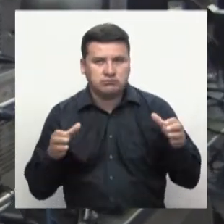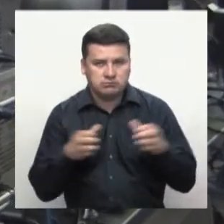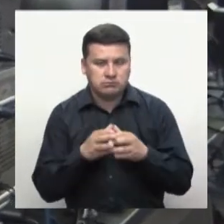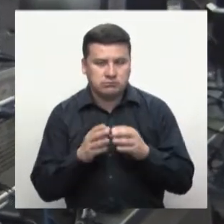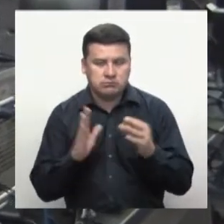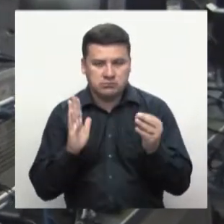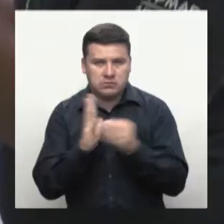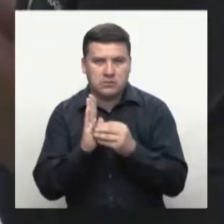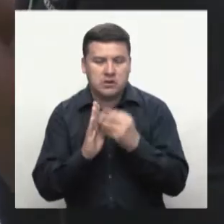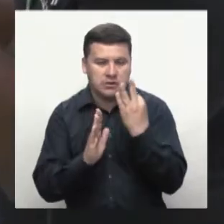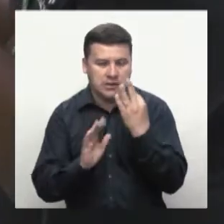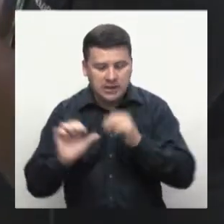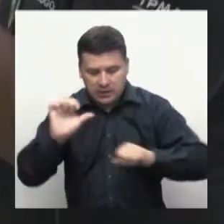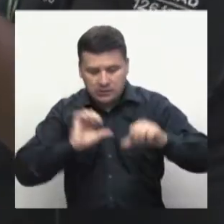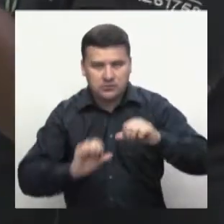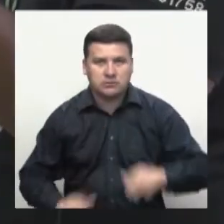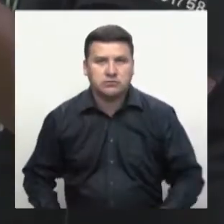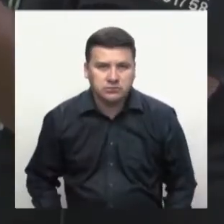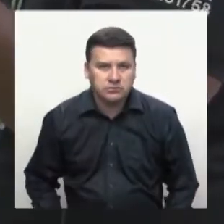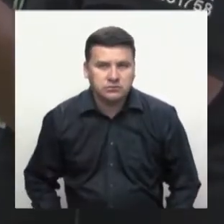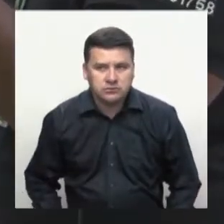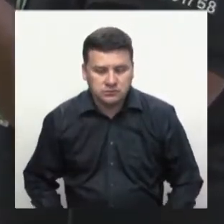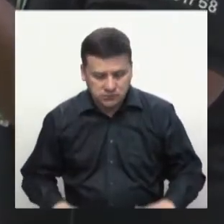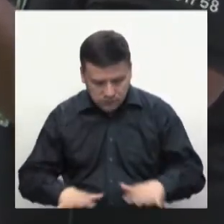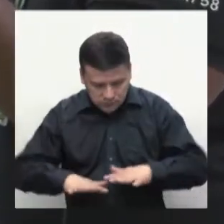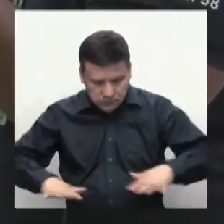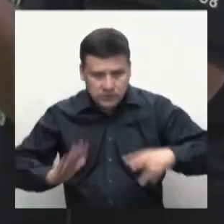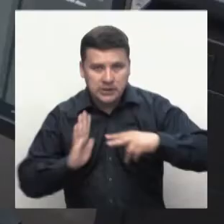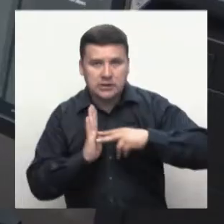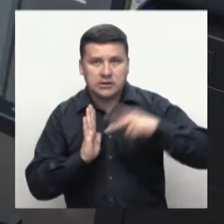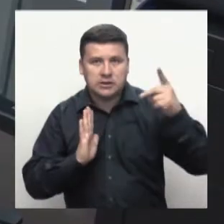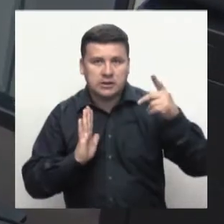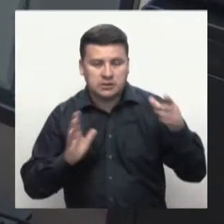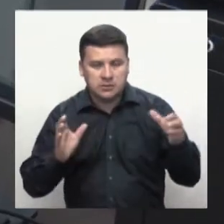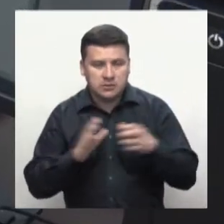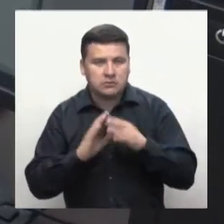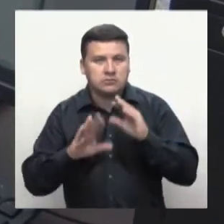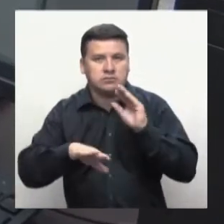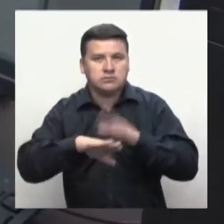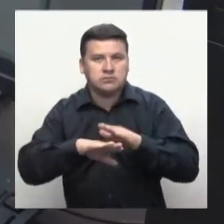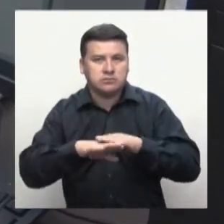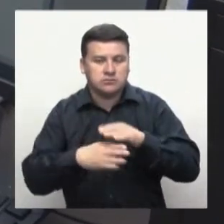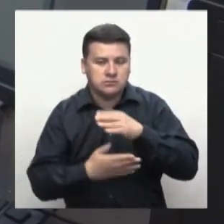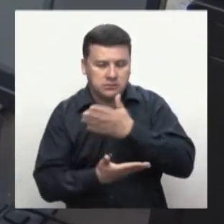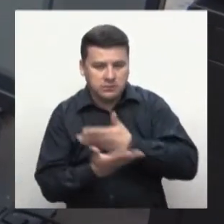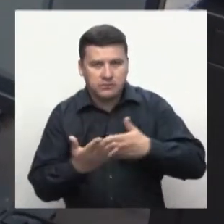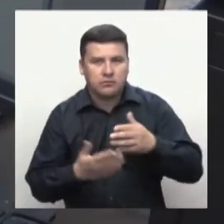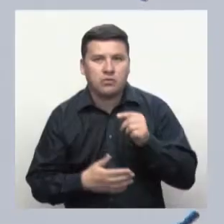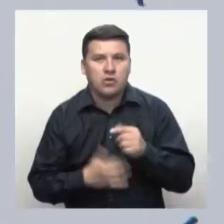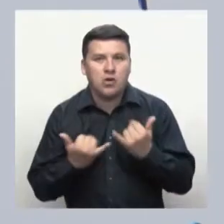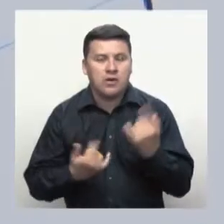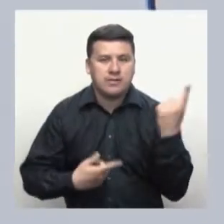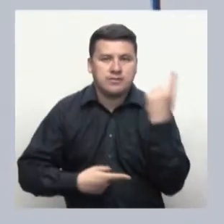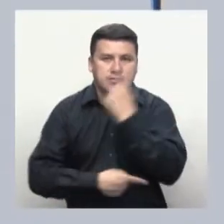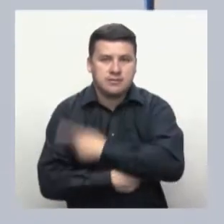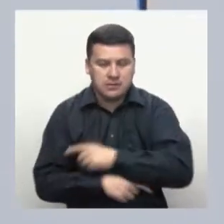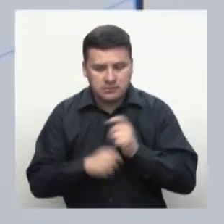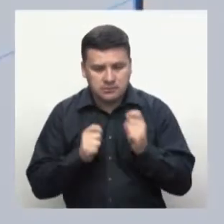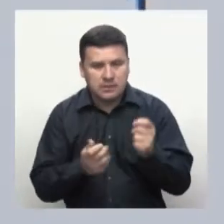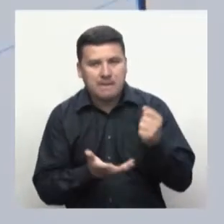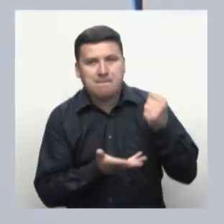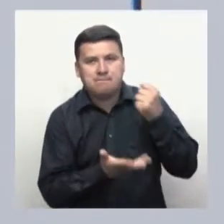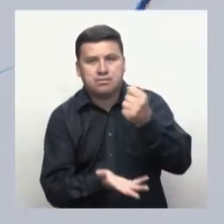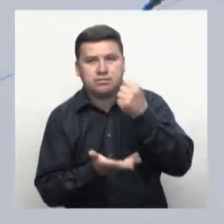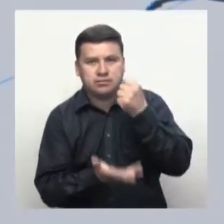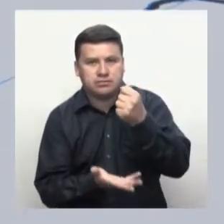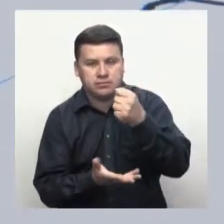laboratorios. Con estos espacios tecnológicos se busca incentivar la economía creativa en el país, la cual hoy en día aporta más recursos al Producto Interno Bruto de